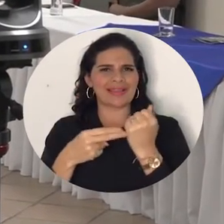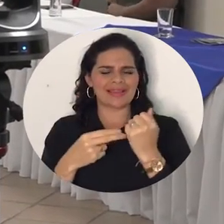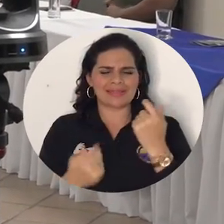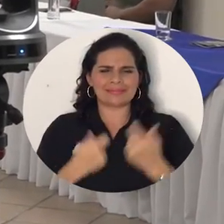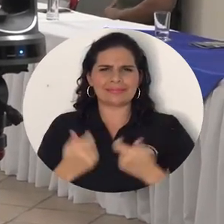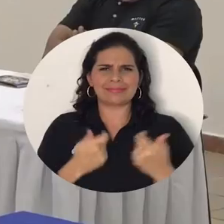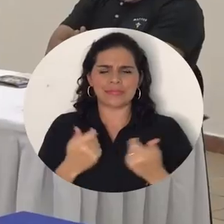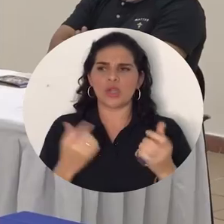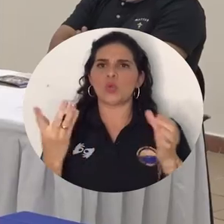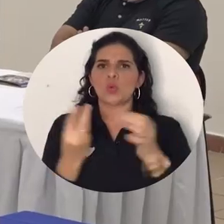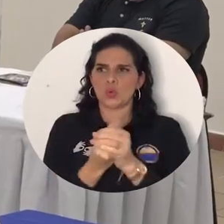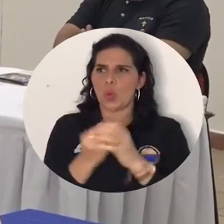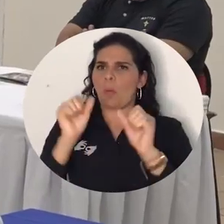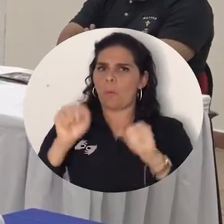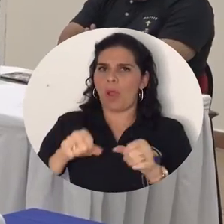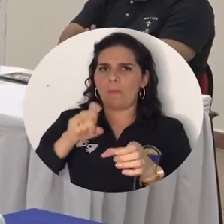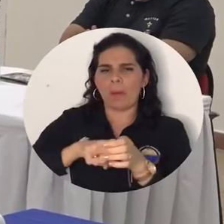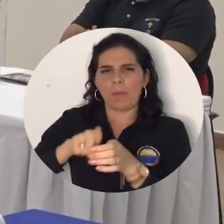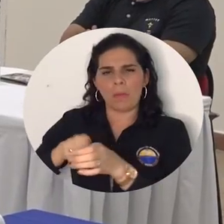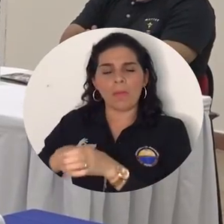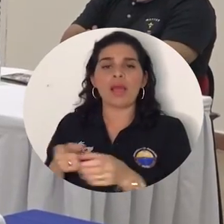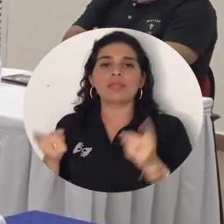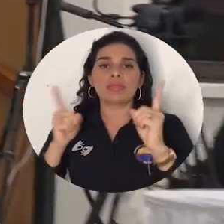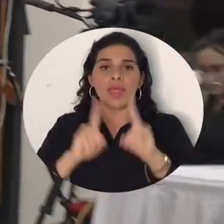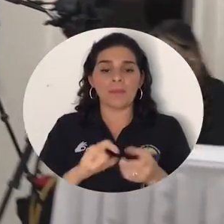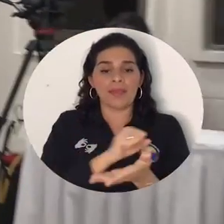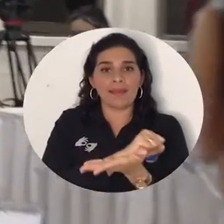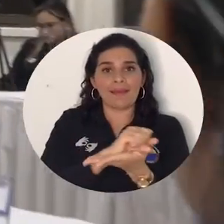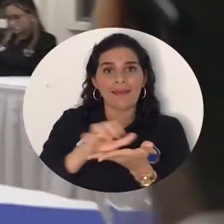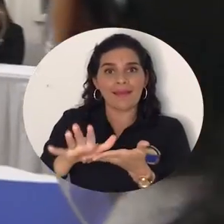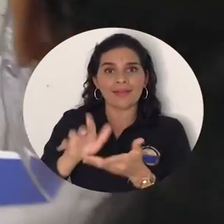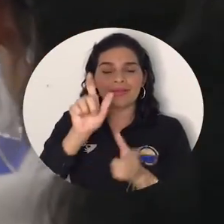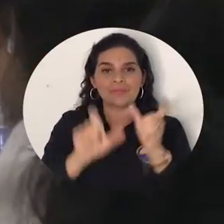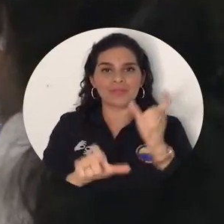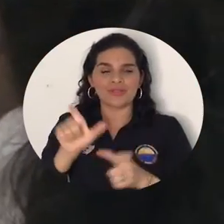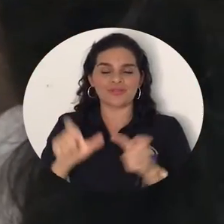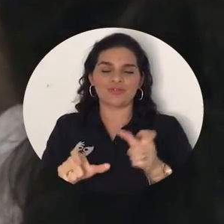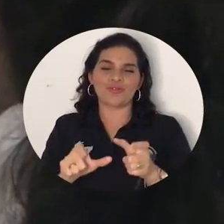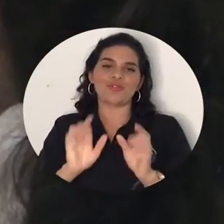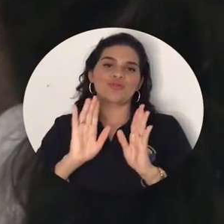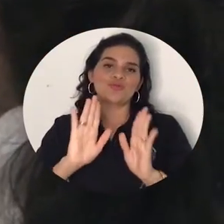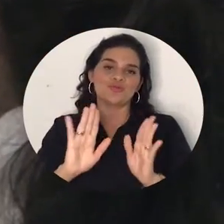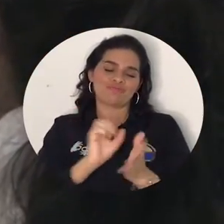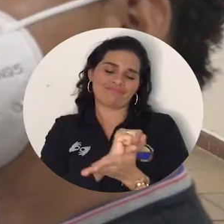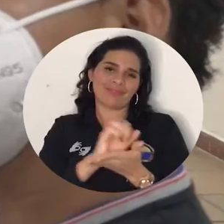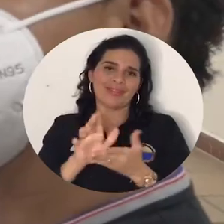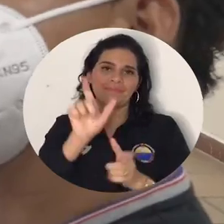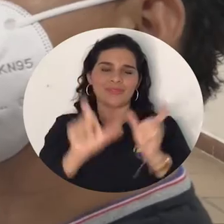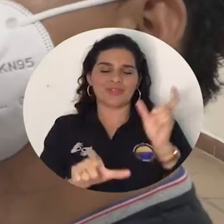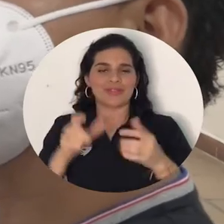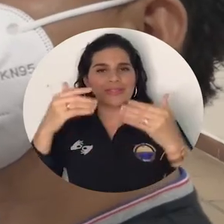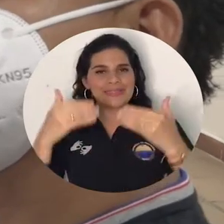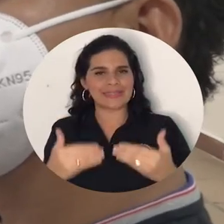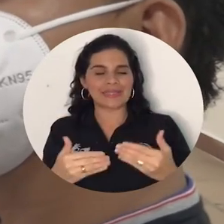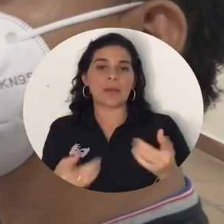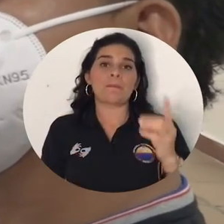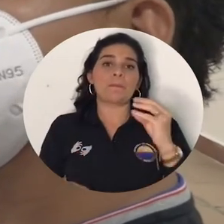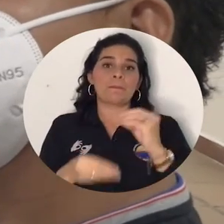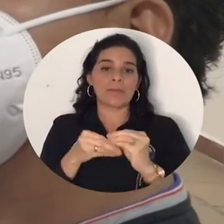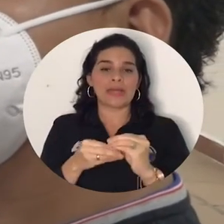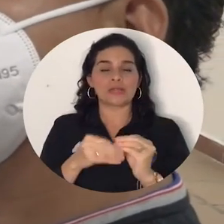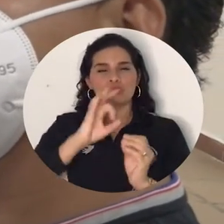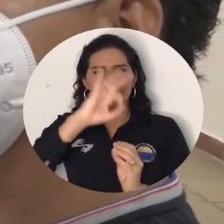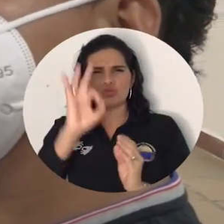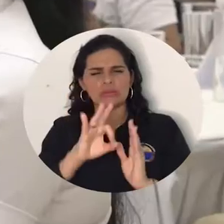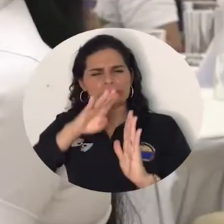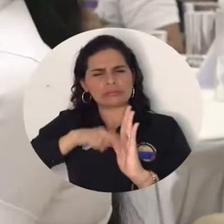y el SENA para el emprendimiento inclusivo y también se propuso apoyar la gratuidad de la matrícula de pregrado para personas con discapacidad, asignar